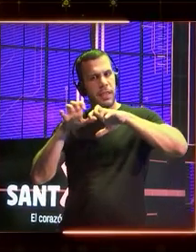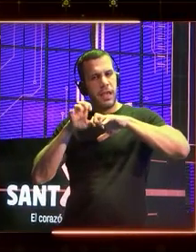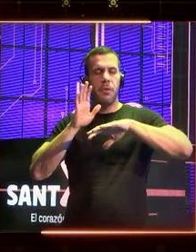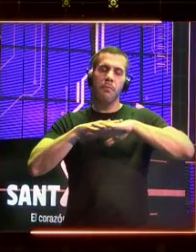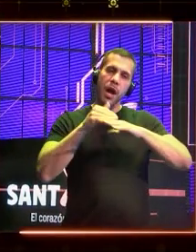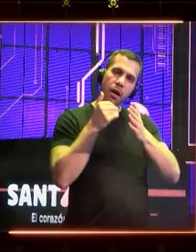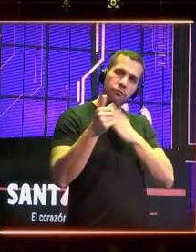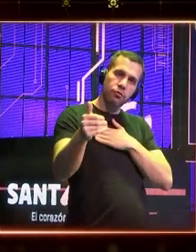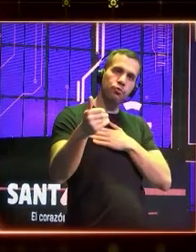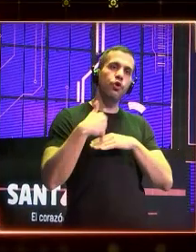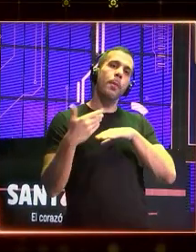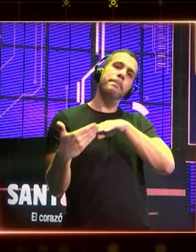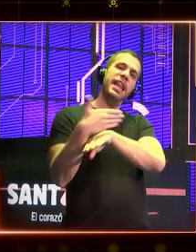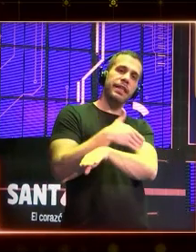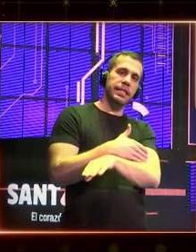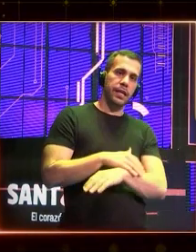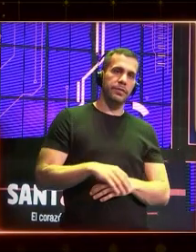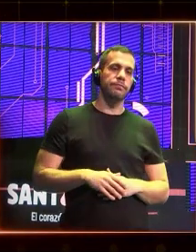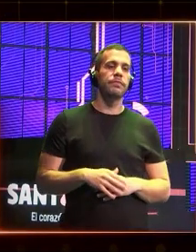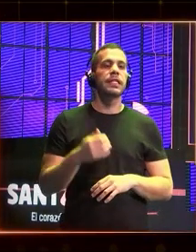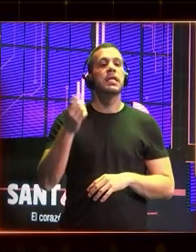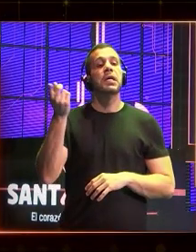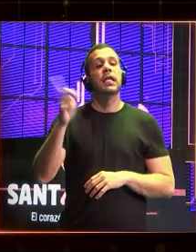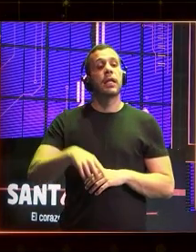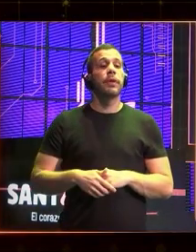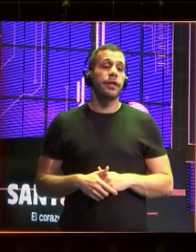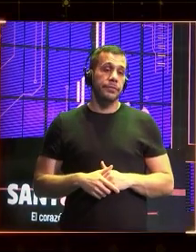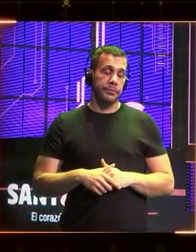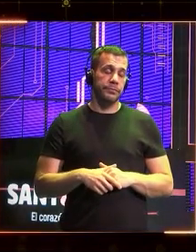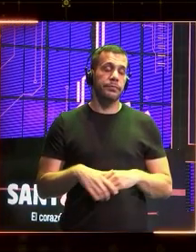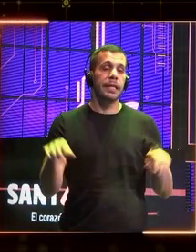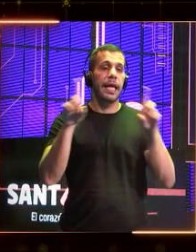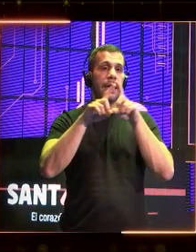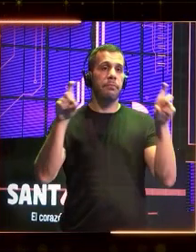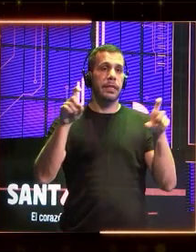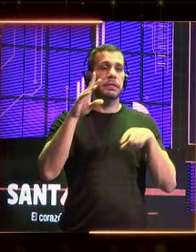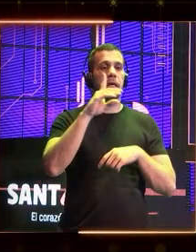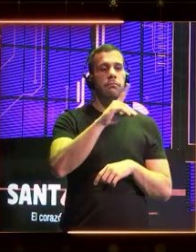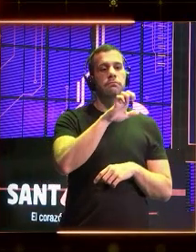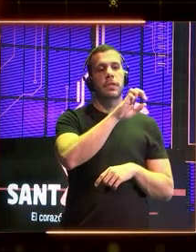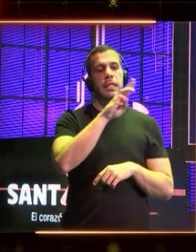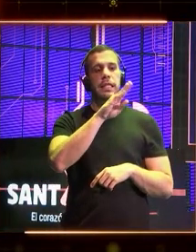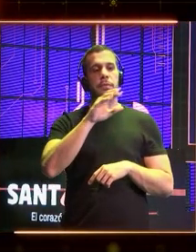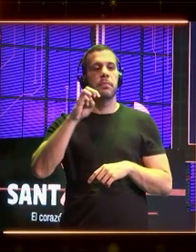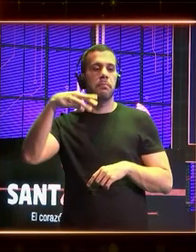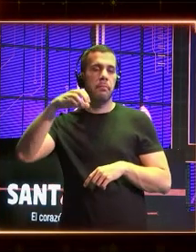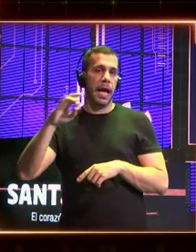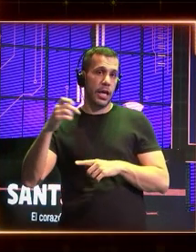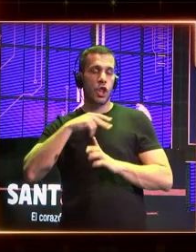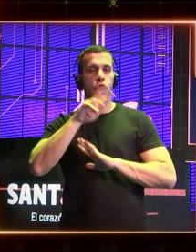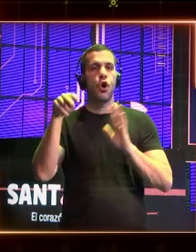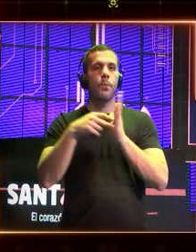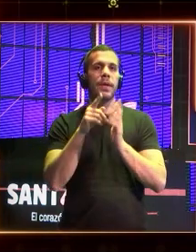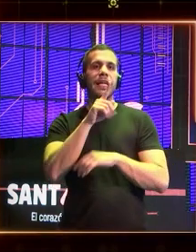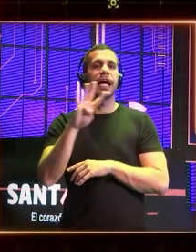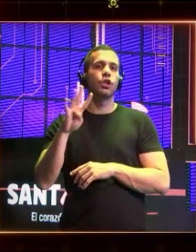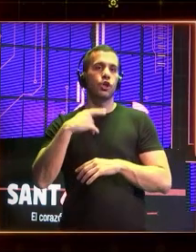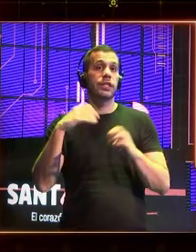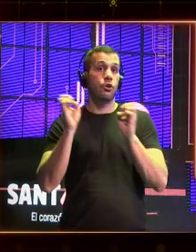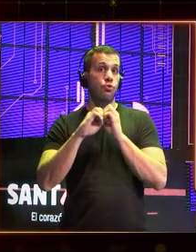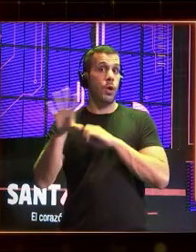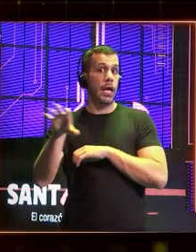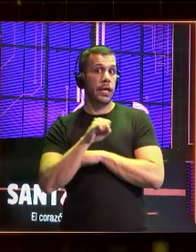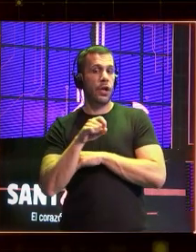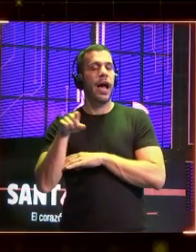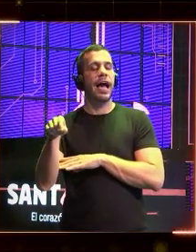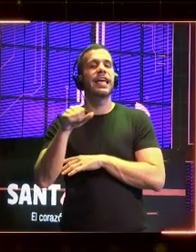futuro. Después hubo, como hemos contado, a través de la empresa DeepMind, que se adquirió en 2014 por parte de Google, que inventó AlphaGo,